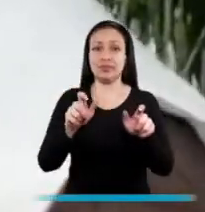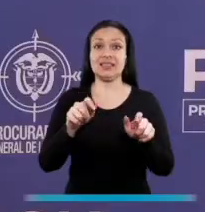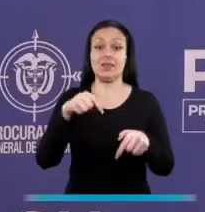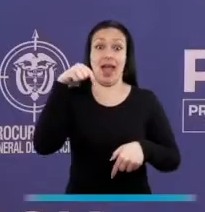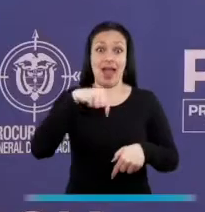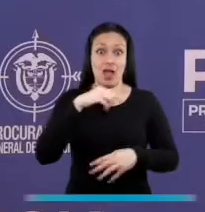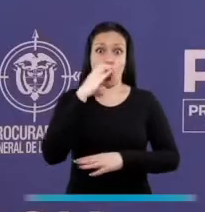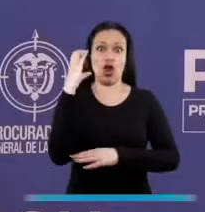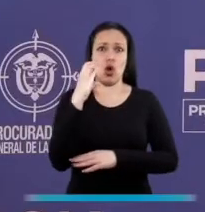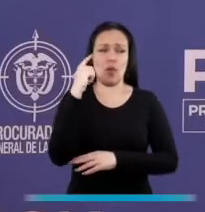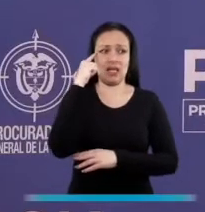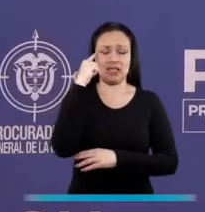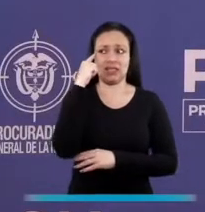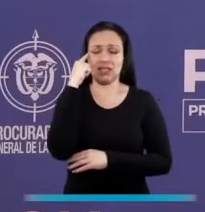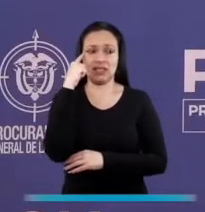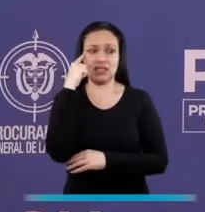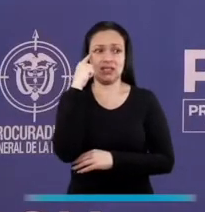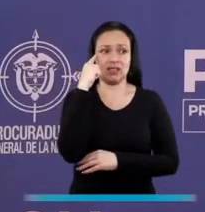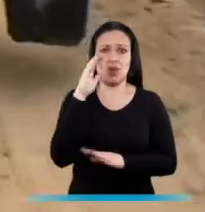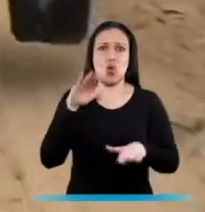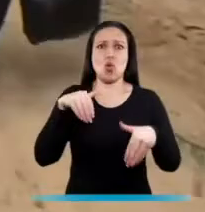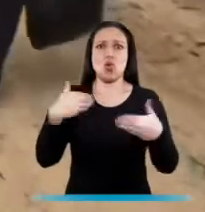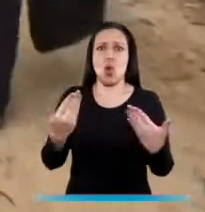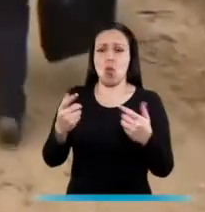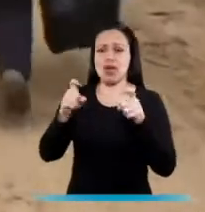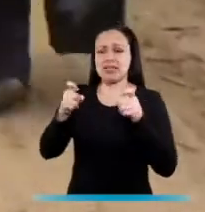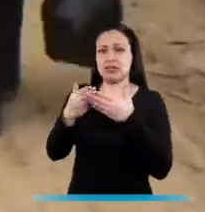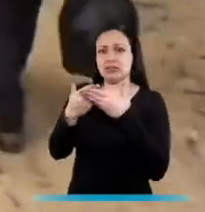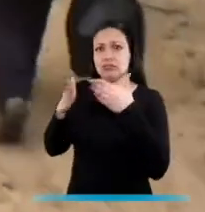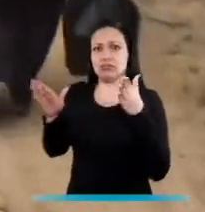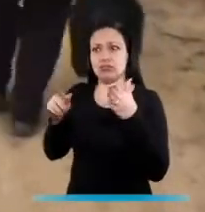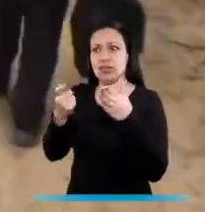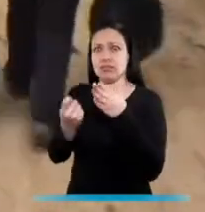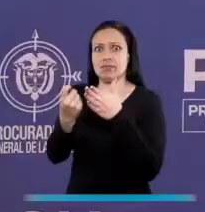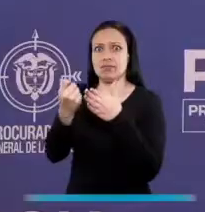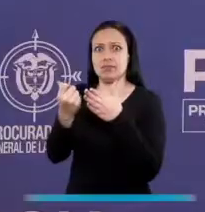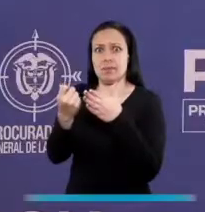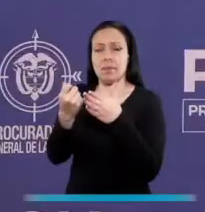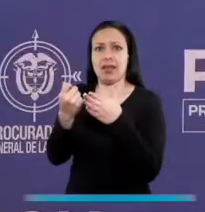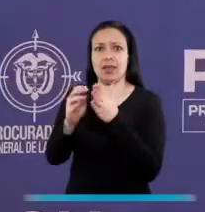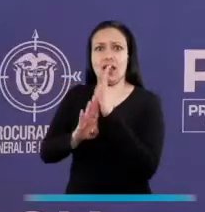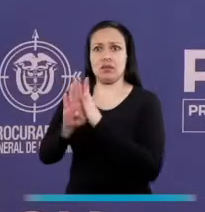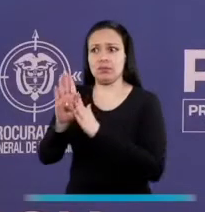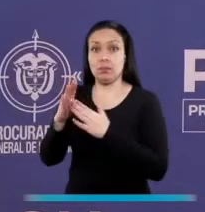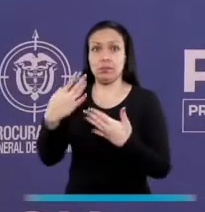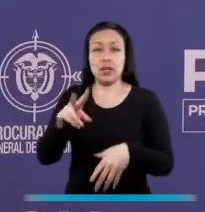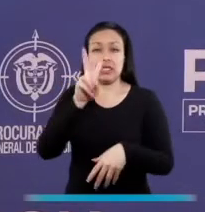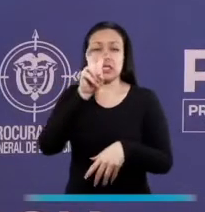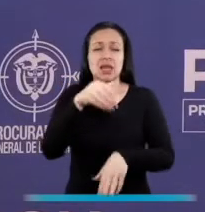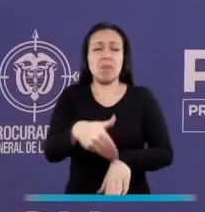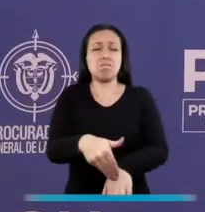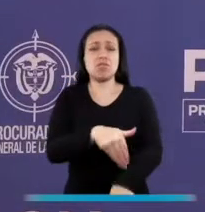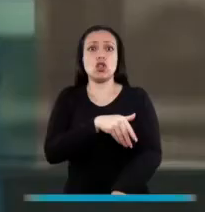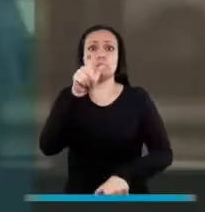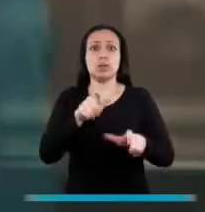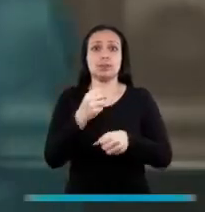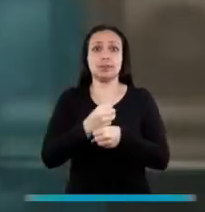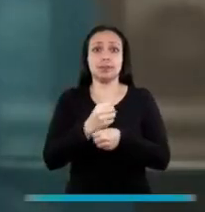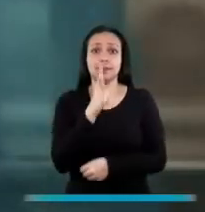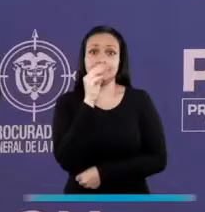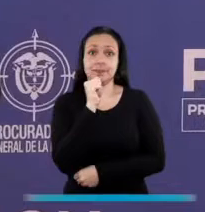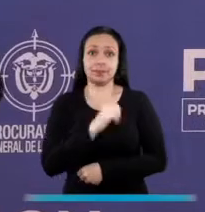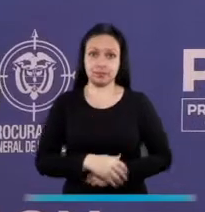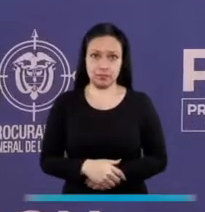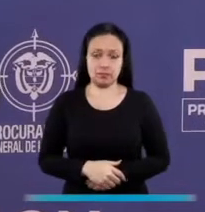trabajadores. El gran dilema de Colombia del futuro es cómo reactivar la economía con 7 millones de desempleados que nos ha dejado la